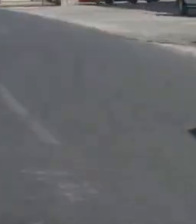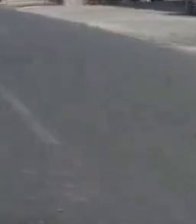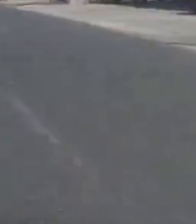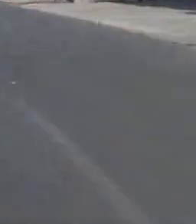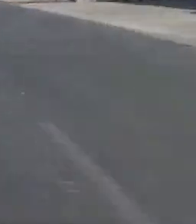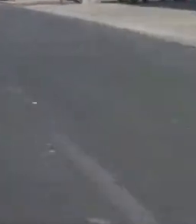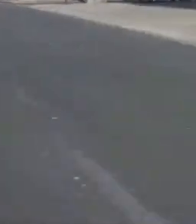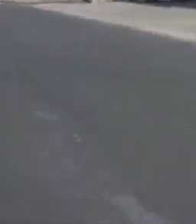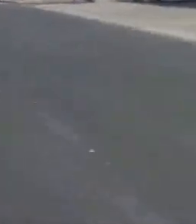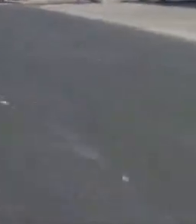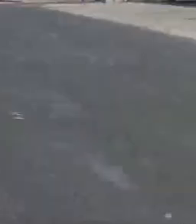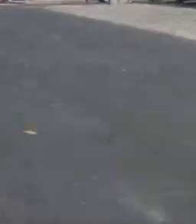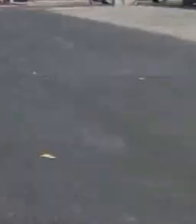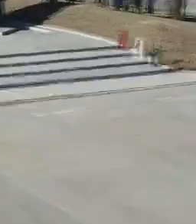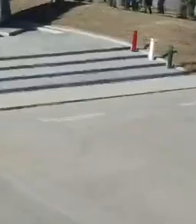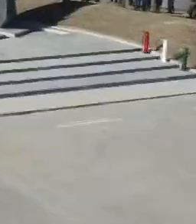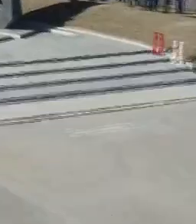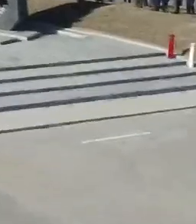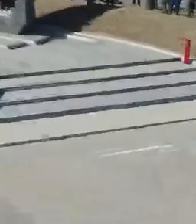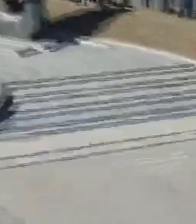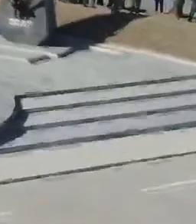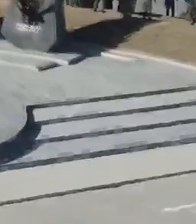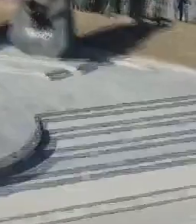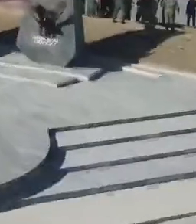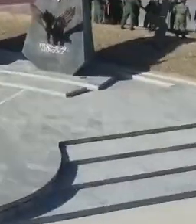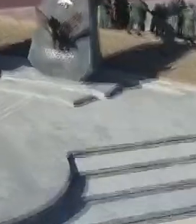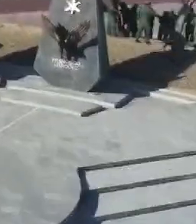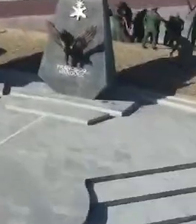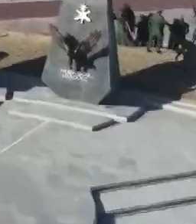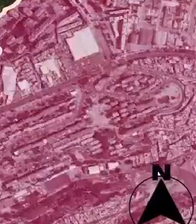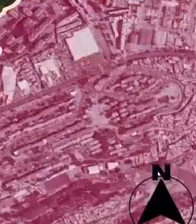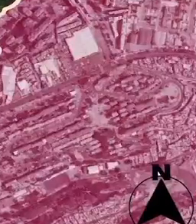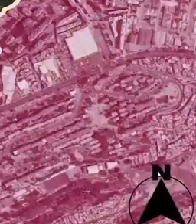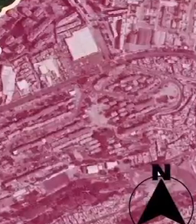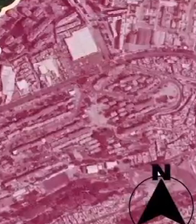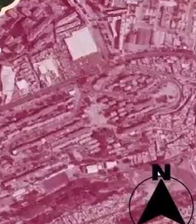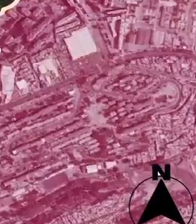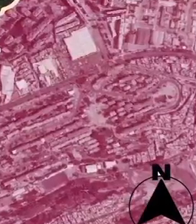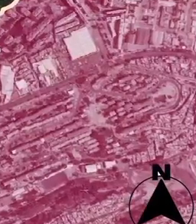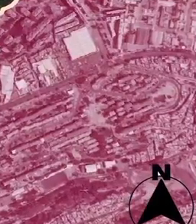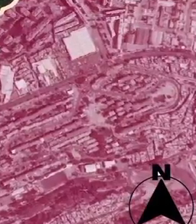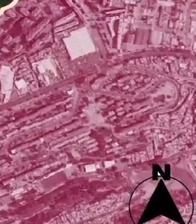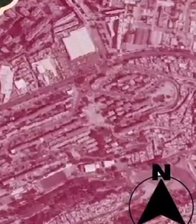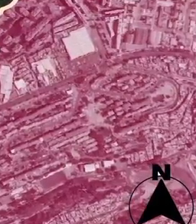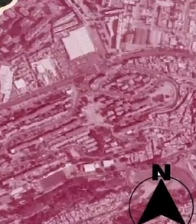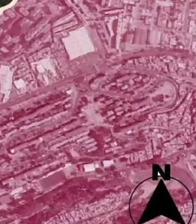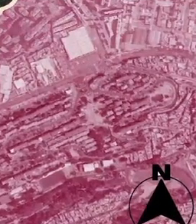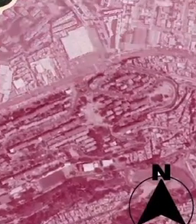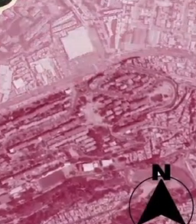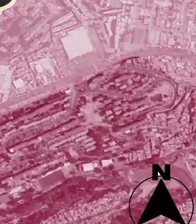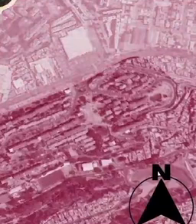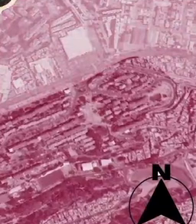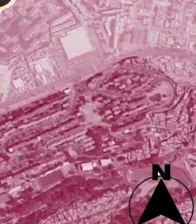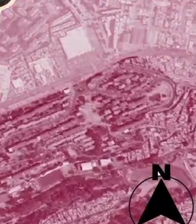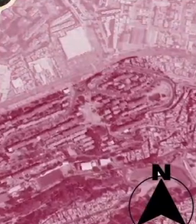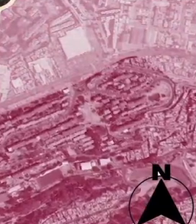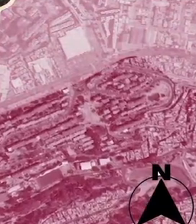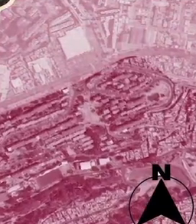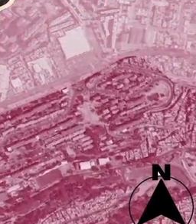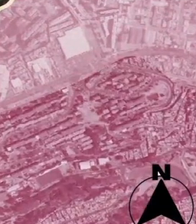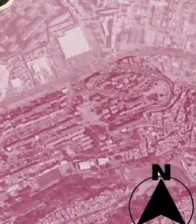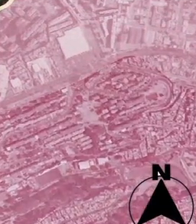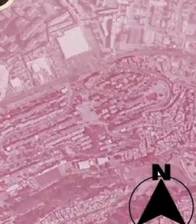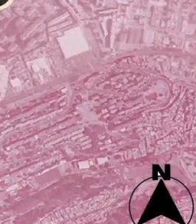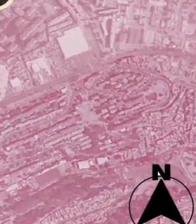con el establecimiento y desarrollo de este nuevo complejo industrial. La configuración geográfica de ese predio y el